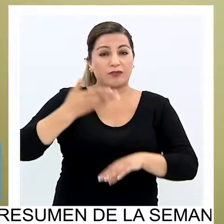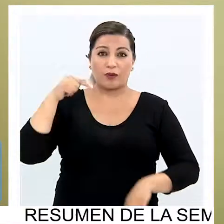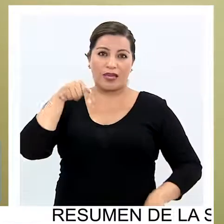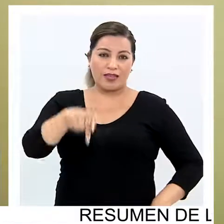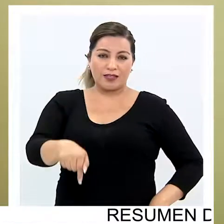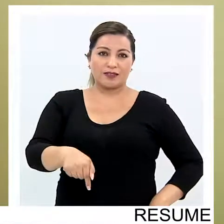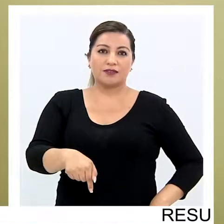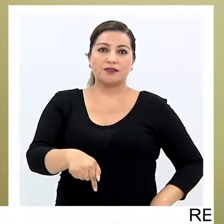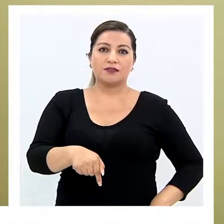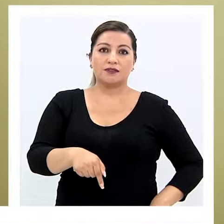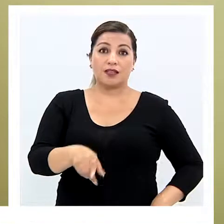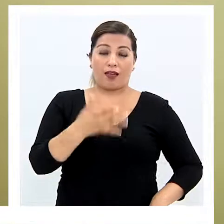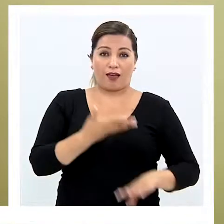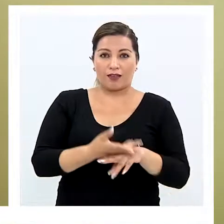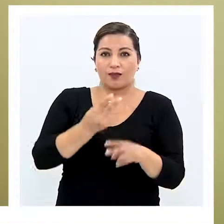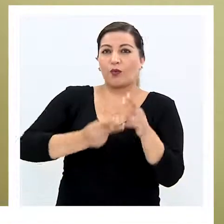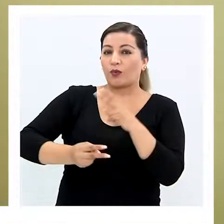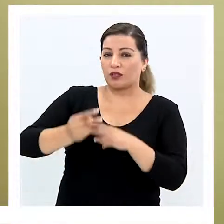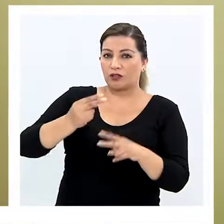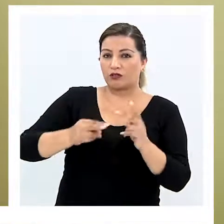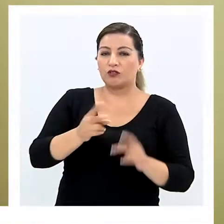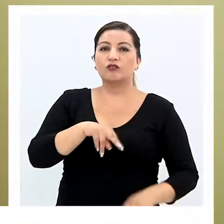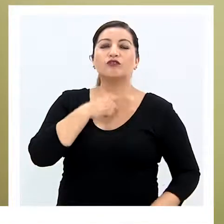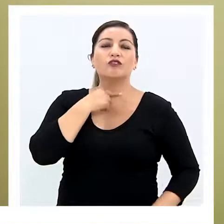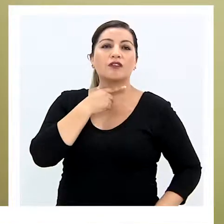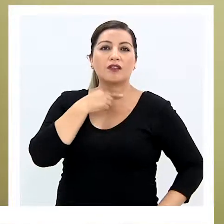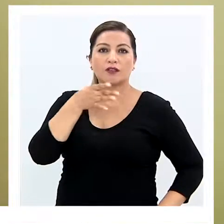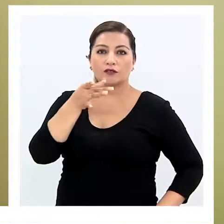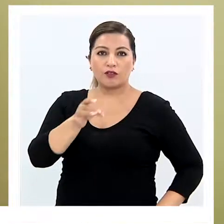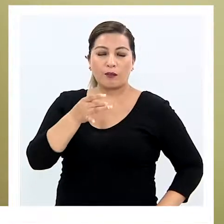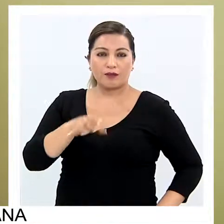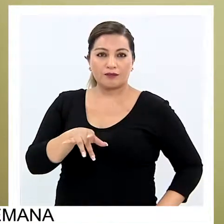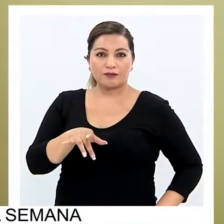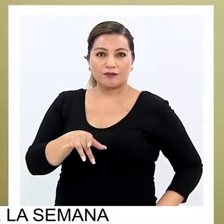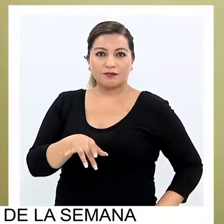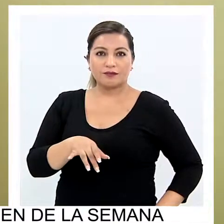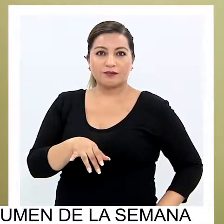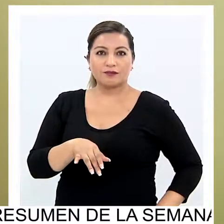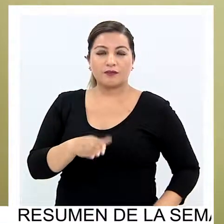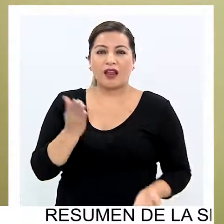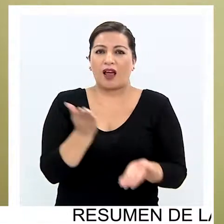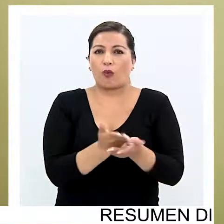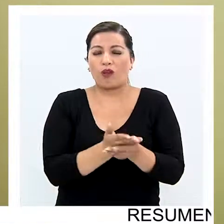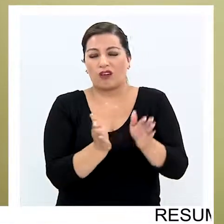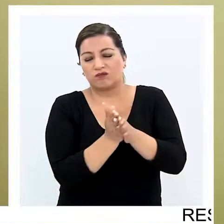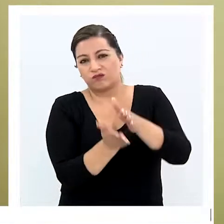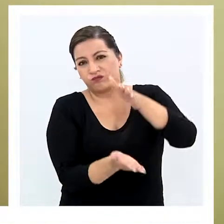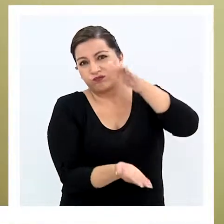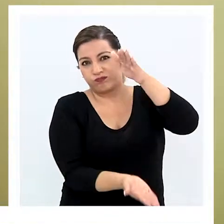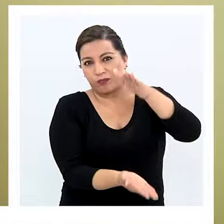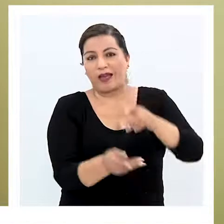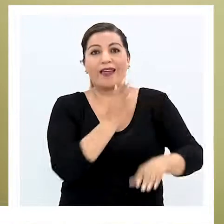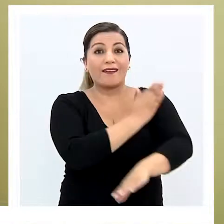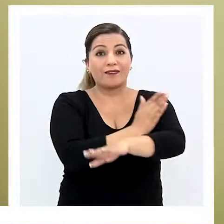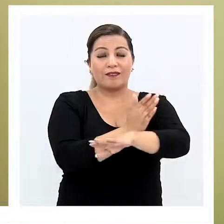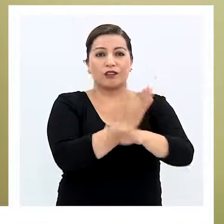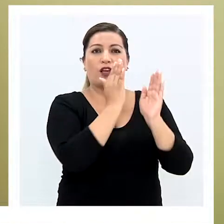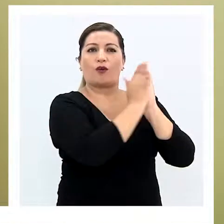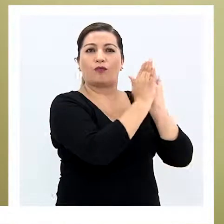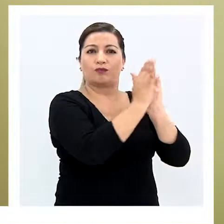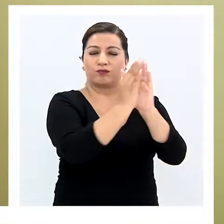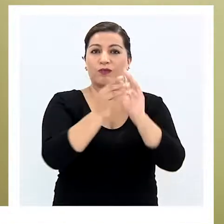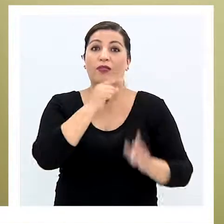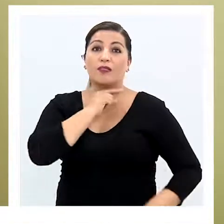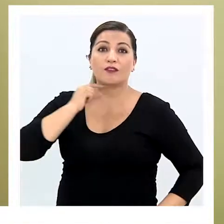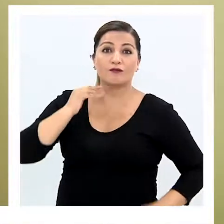Y así, una parte de esa historia, hemos querido que no solo quedara en los archivos, en la biblioteca del